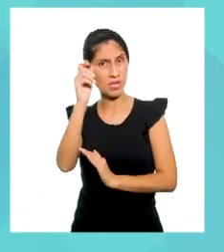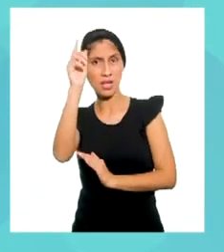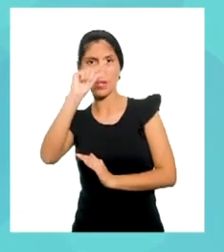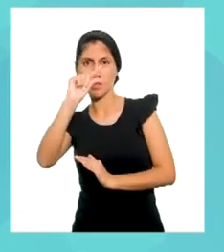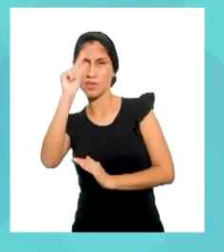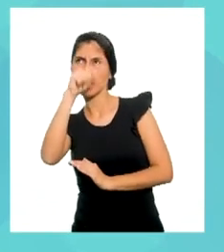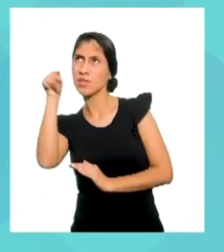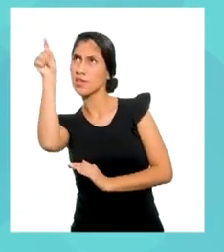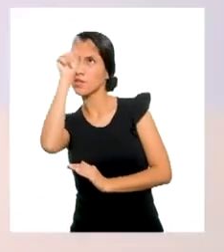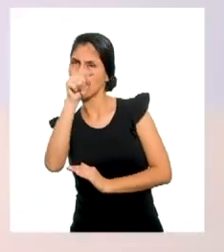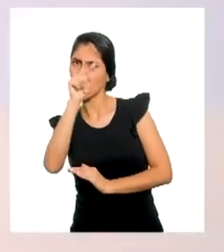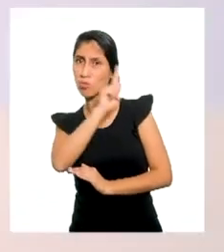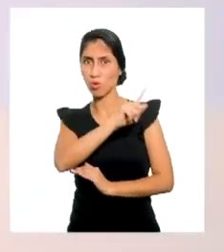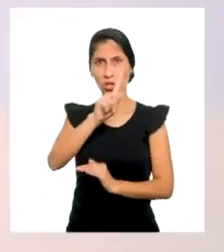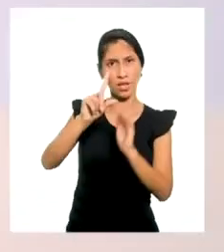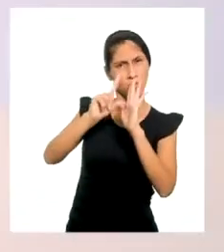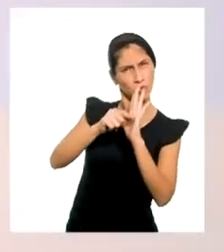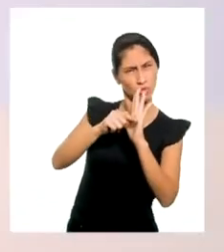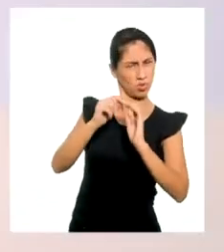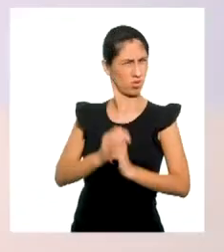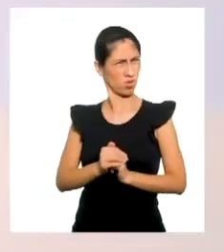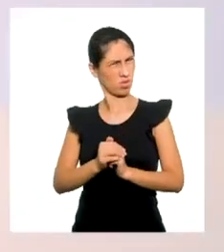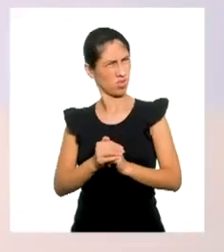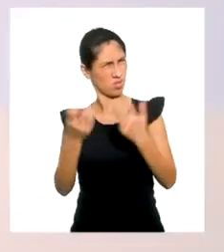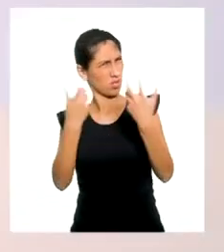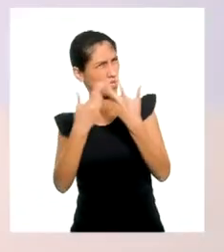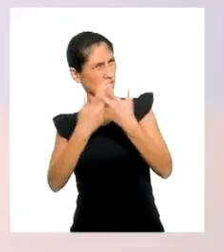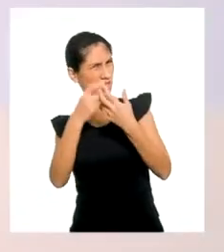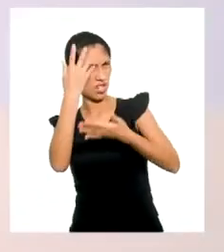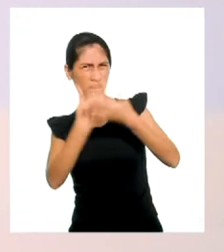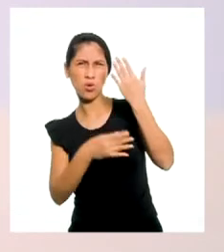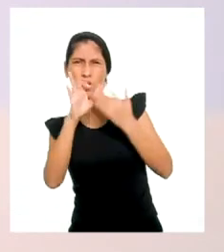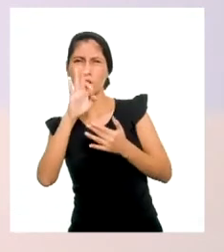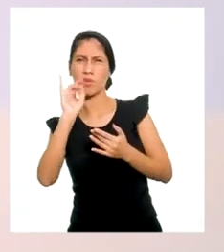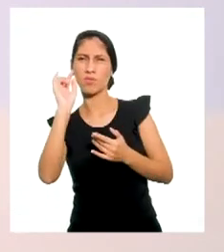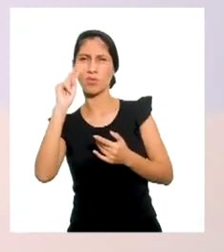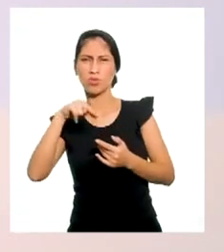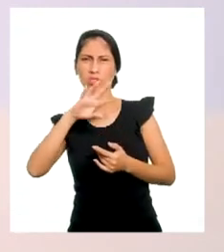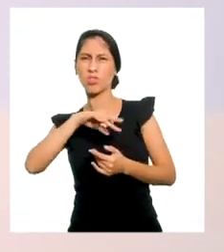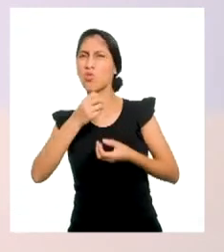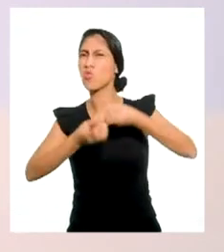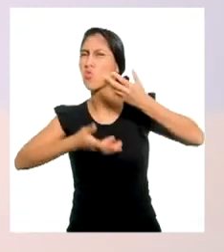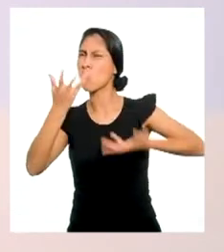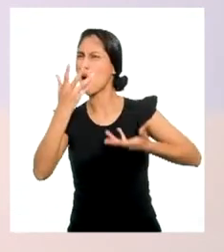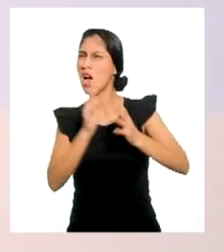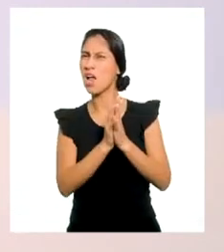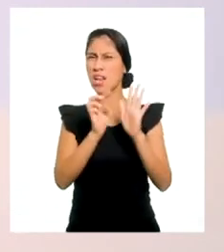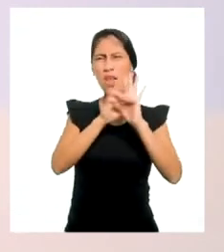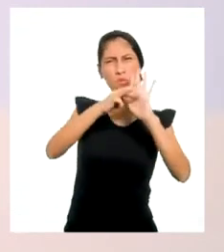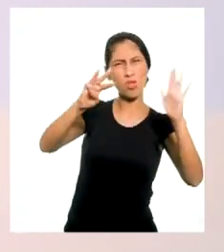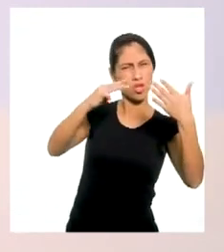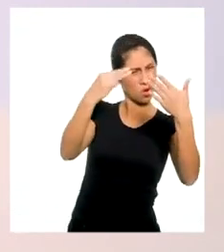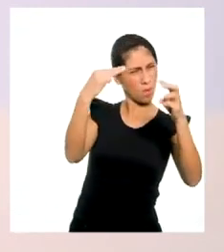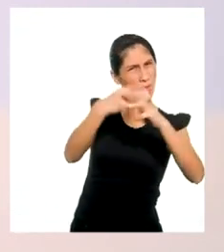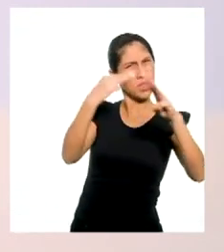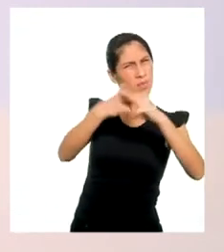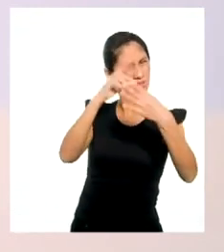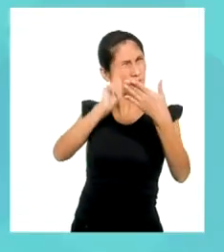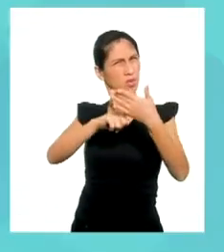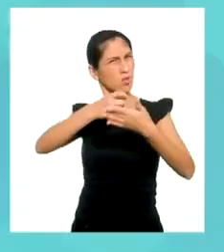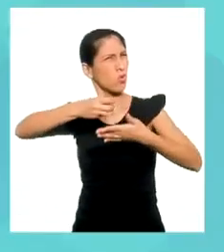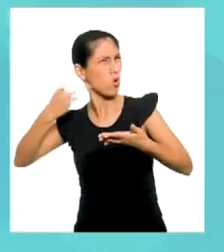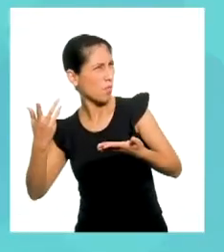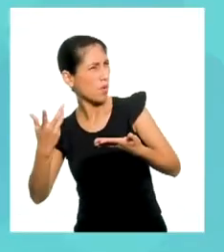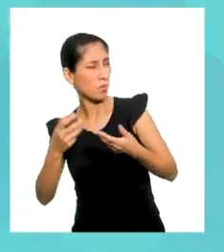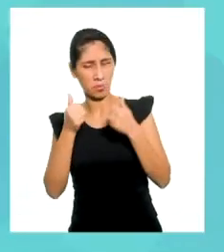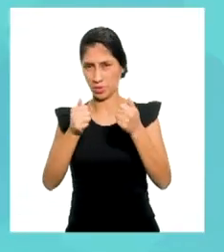minuto que pasa. ¿Y qué tipo de función sería este gráfico? ¿Cómo sería el modelo matemático de esta función?